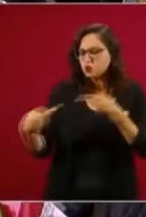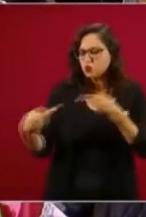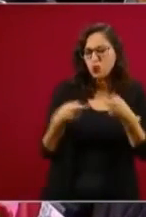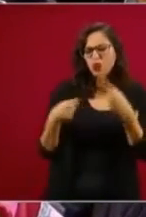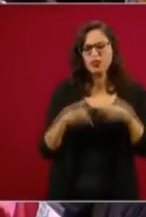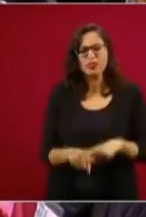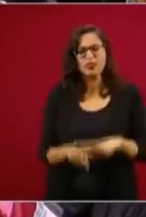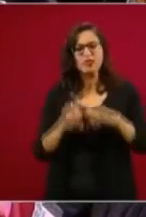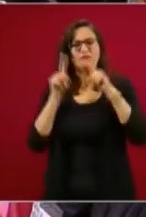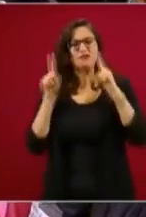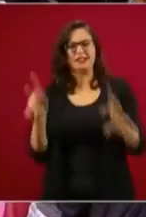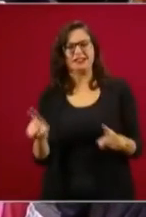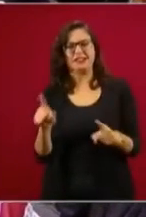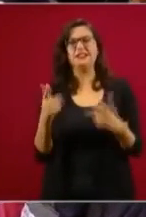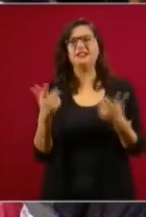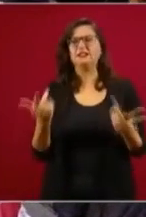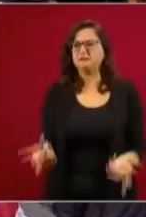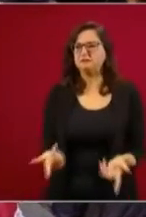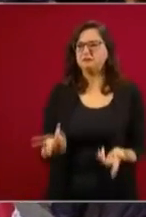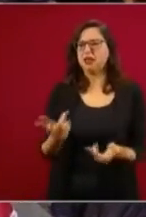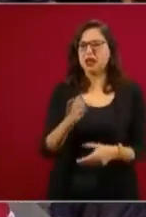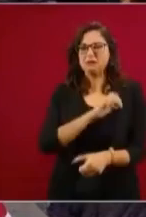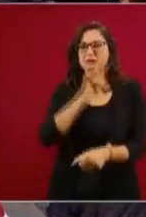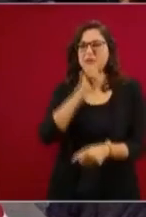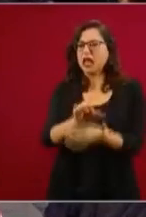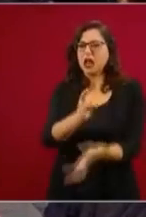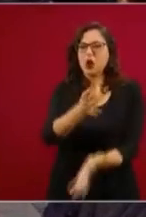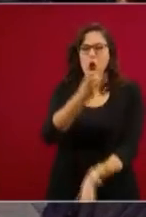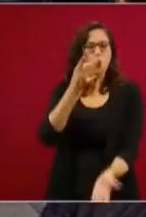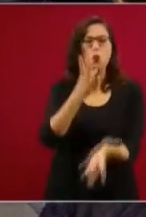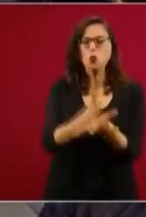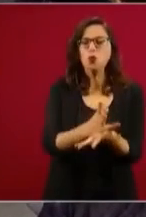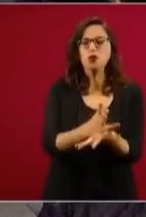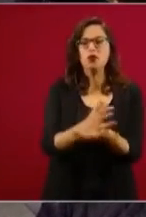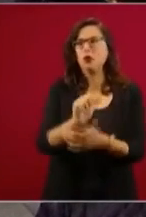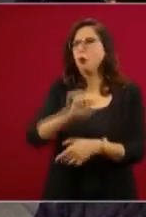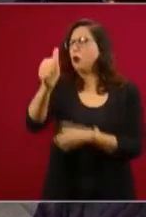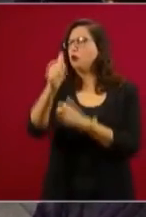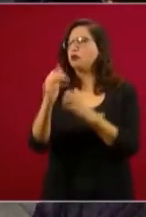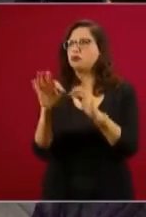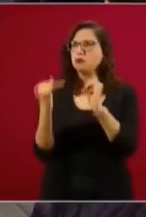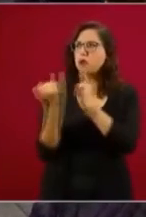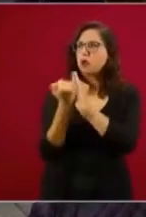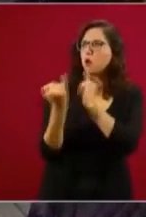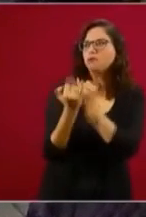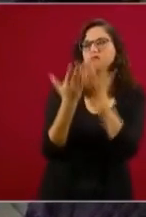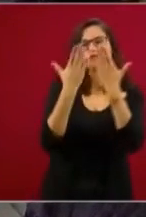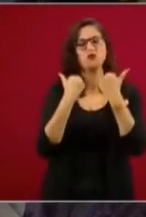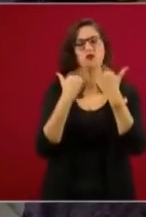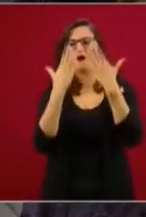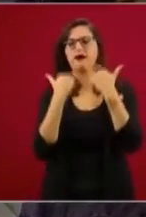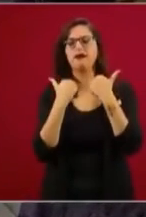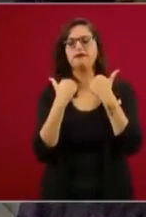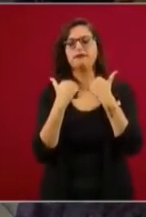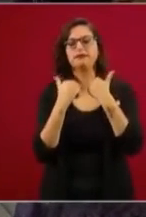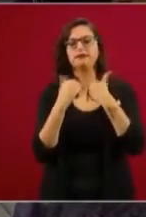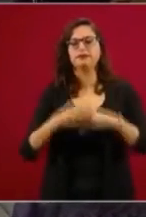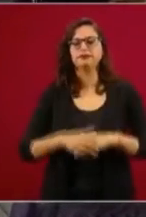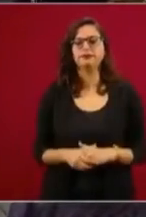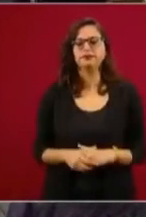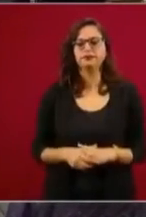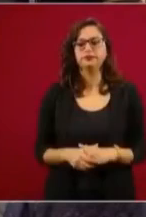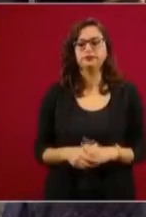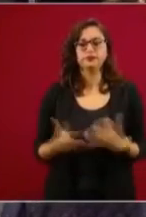la autonomía de los poderes. Que no se logre a veces es diferente. Doctor Roberto Castelán,